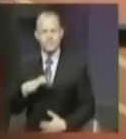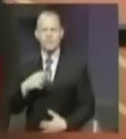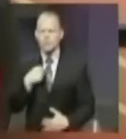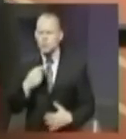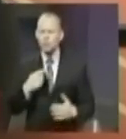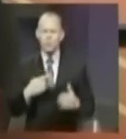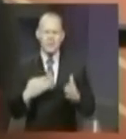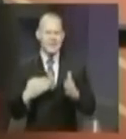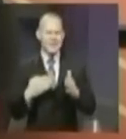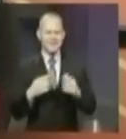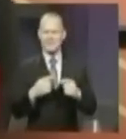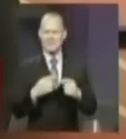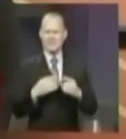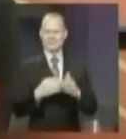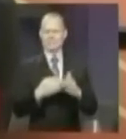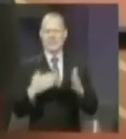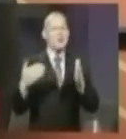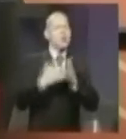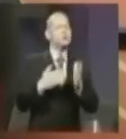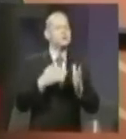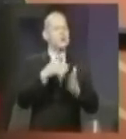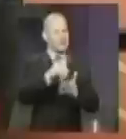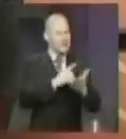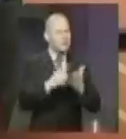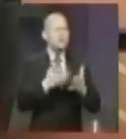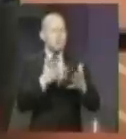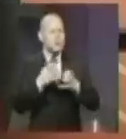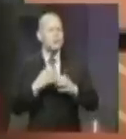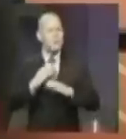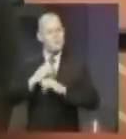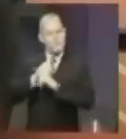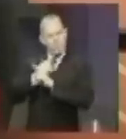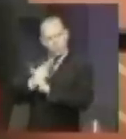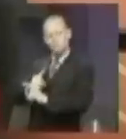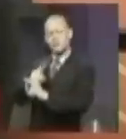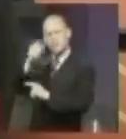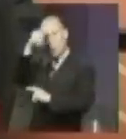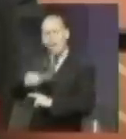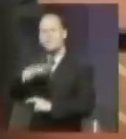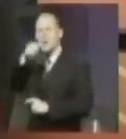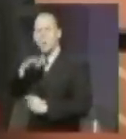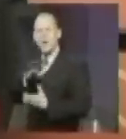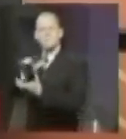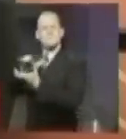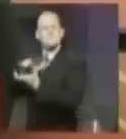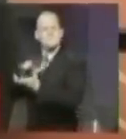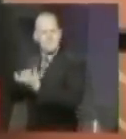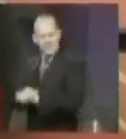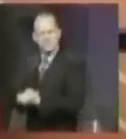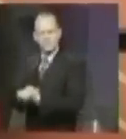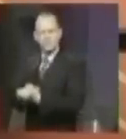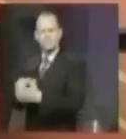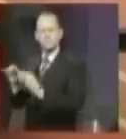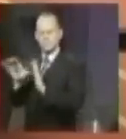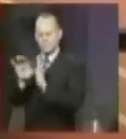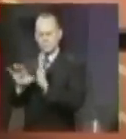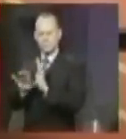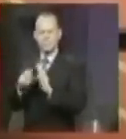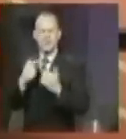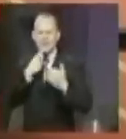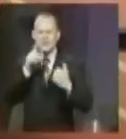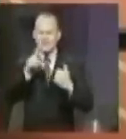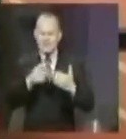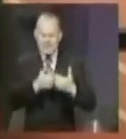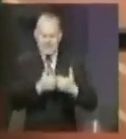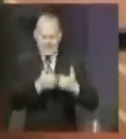contra de todo tipo de discrimen, aunque quiero proteger el matrimonio entre hombre y mujer, he dicho que elevar eso a nuestra constitución lo que hace es dividir a Puerto Rico.